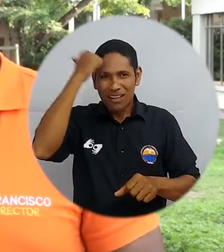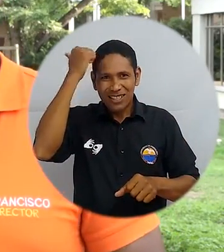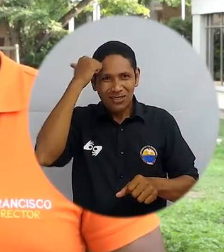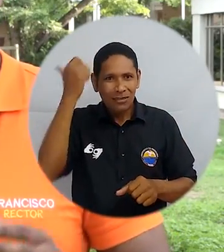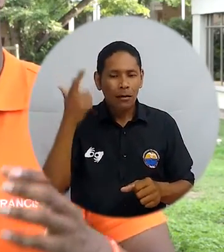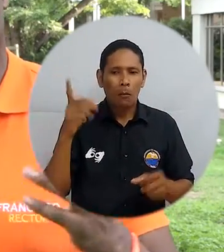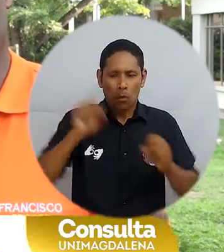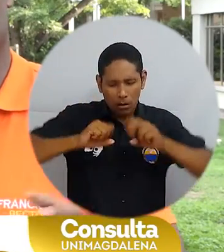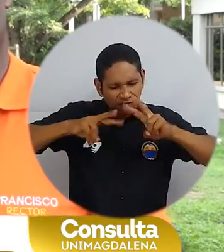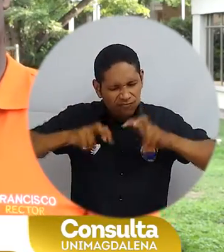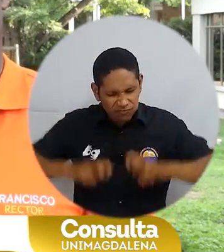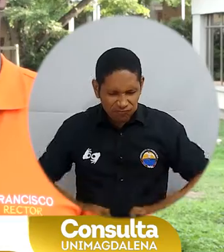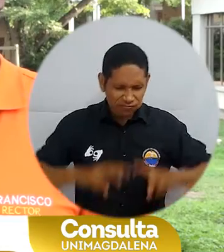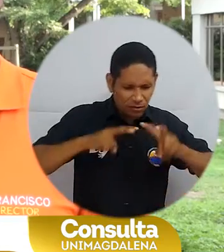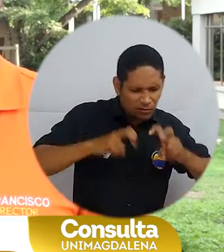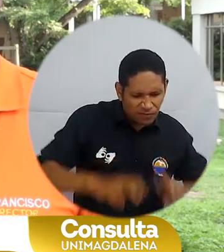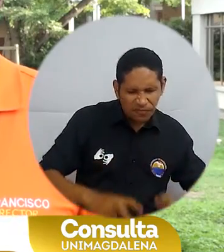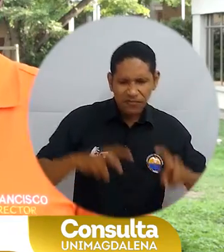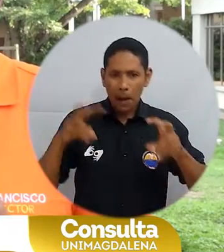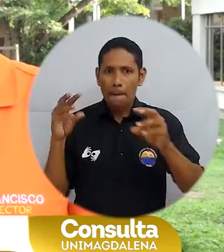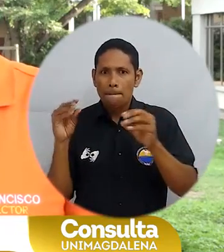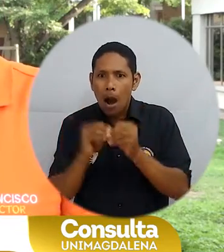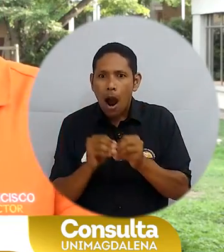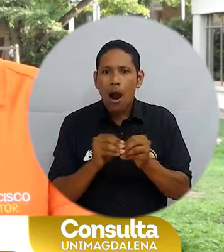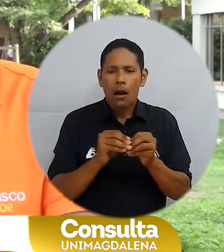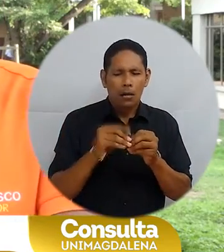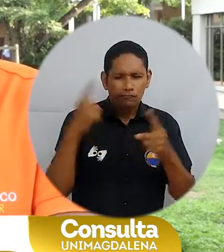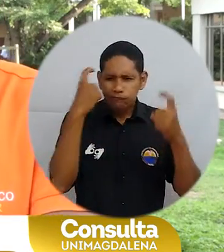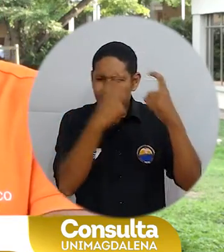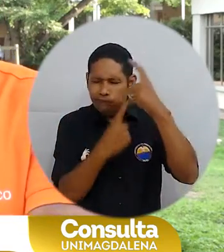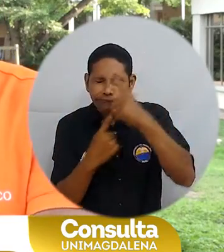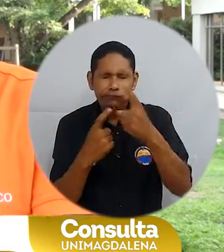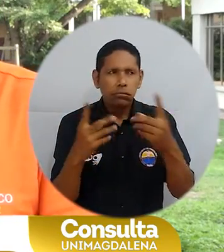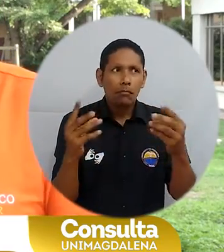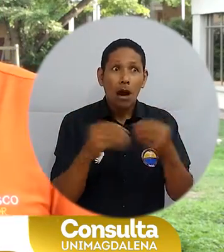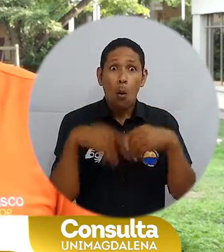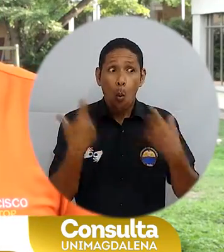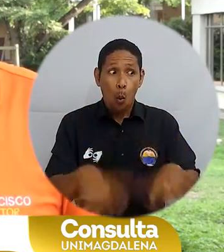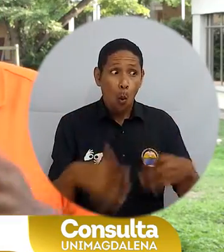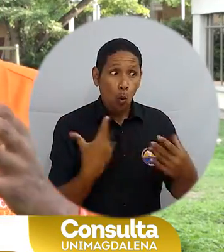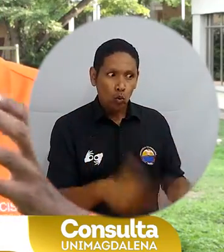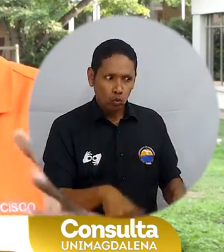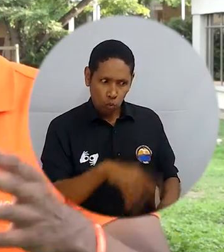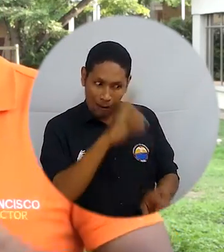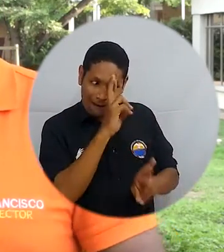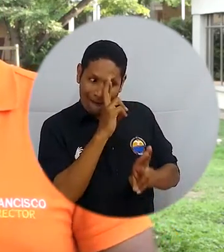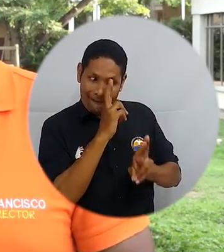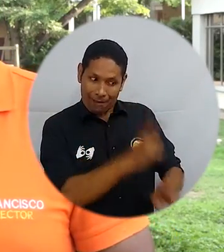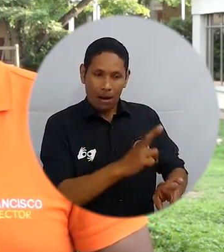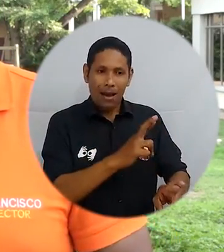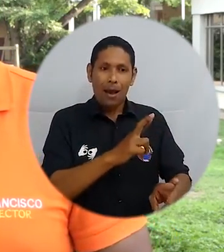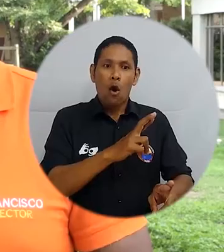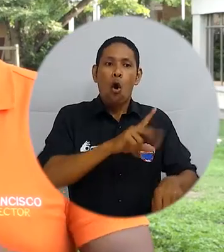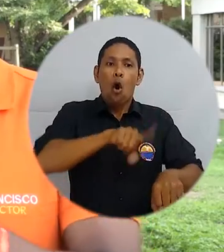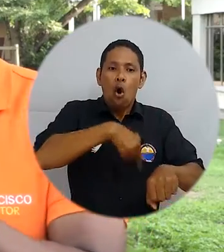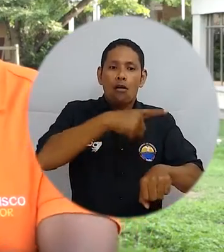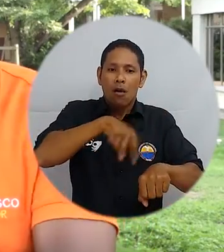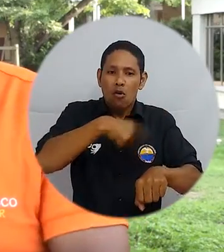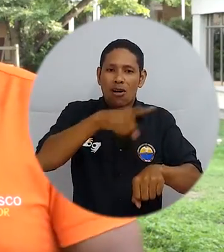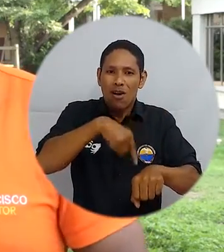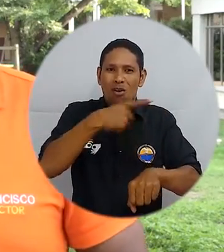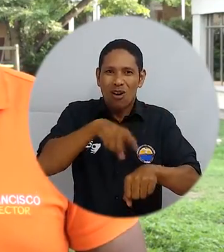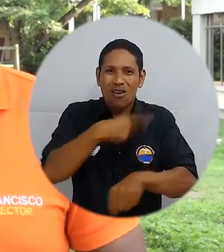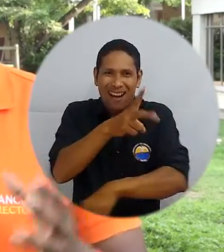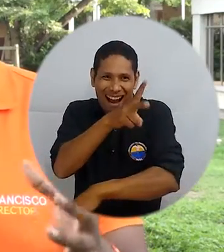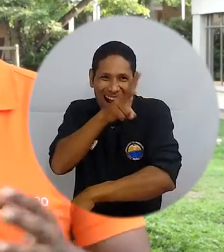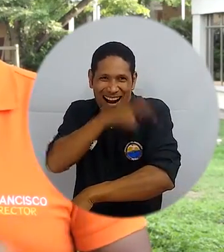investigación, para que puedan hacer extensión, para que se les reconozca y se les remunere las horas de atención a estudiantes y